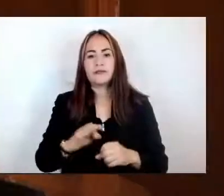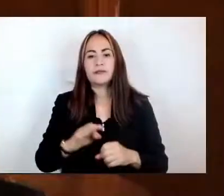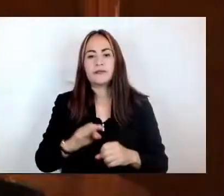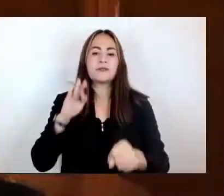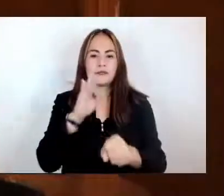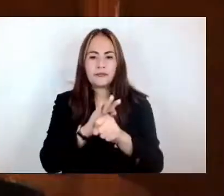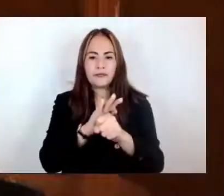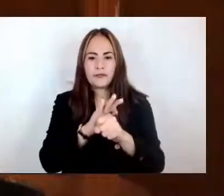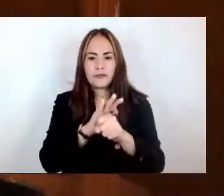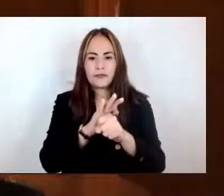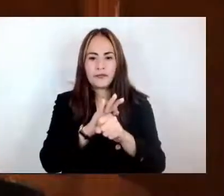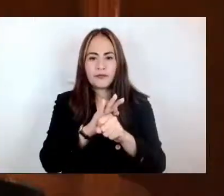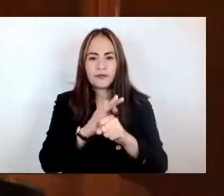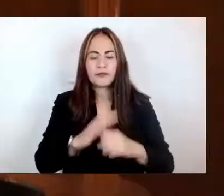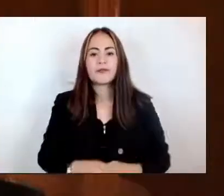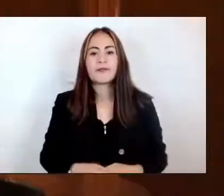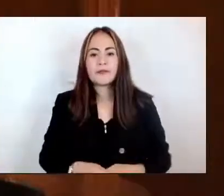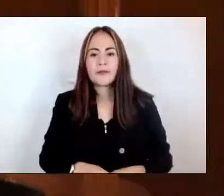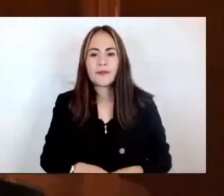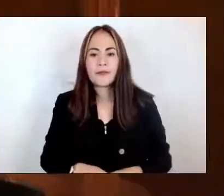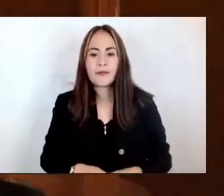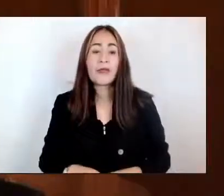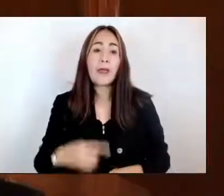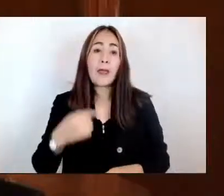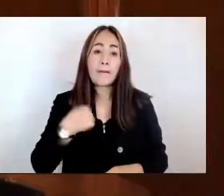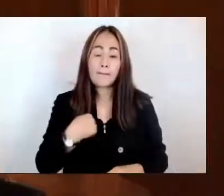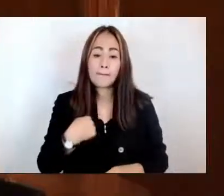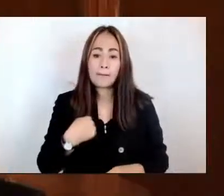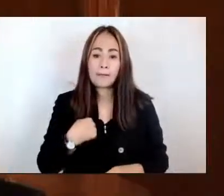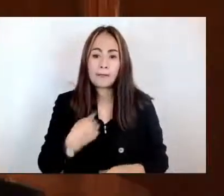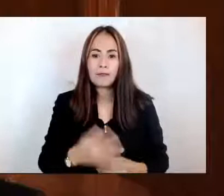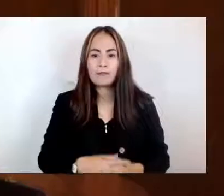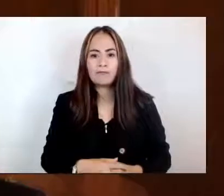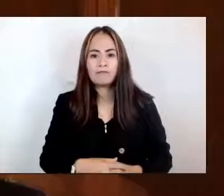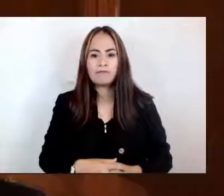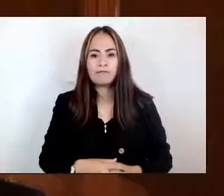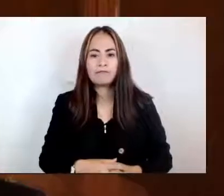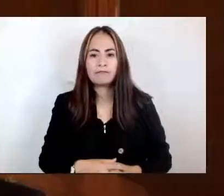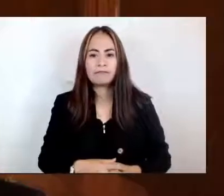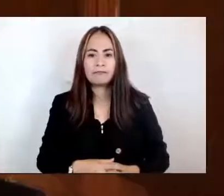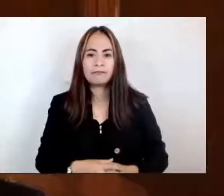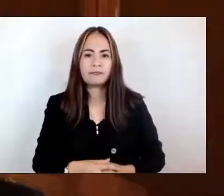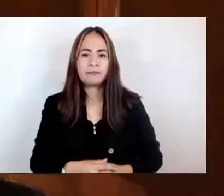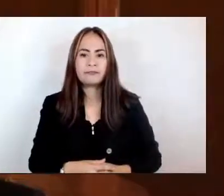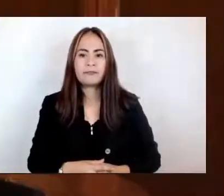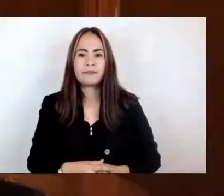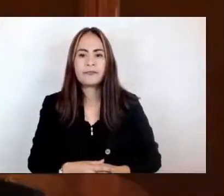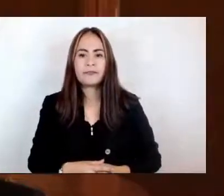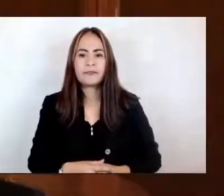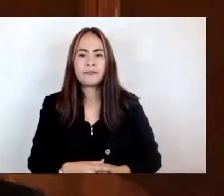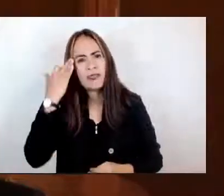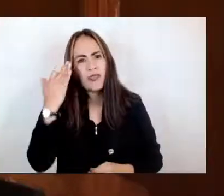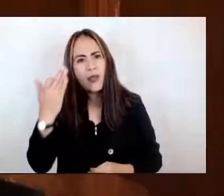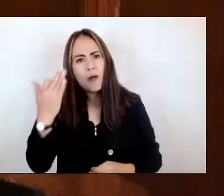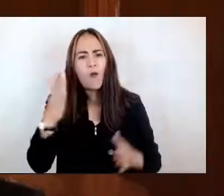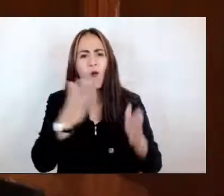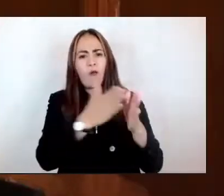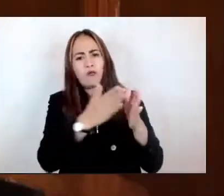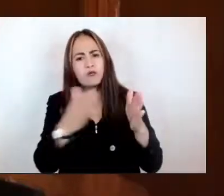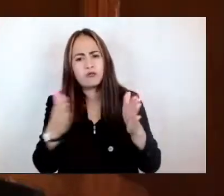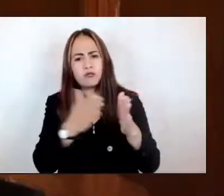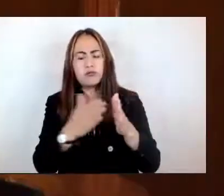Para mí, después de una trayectoria de cinco años